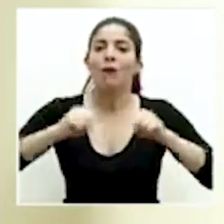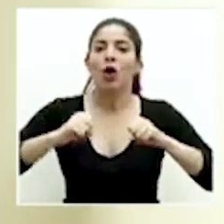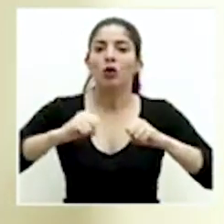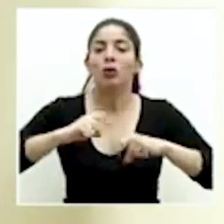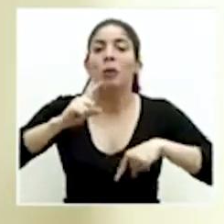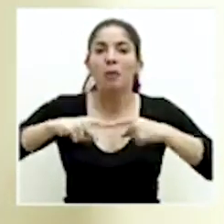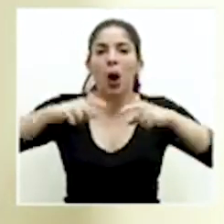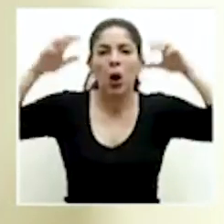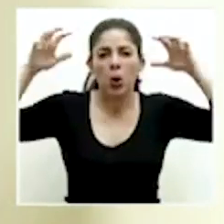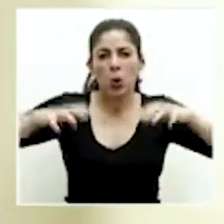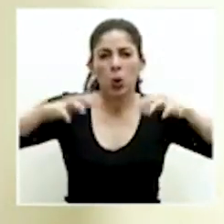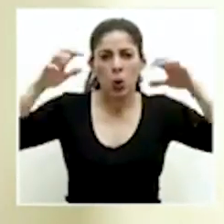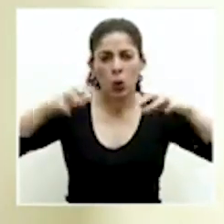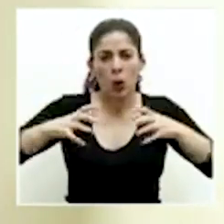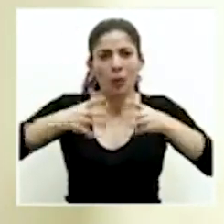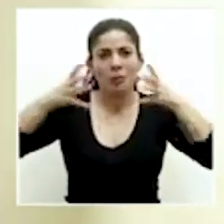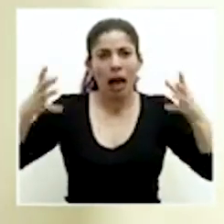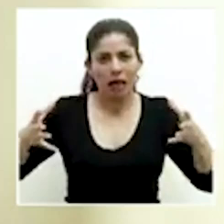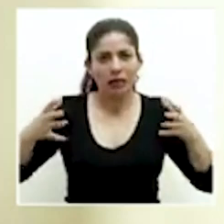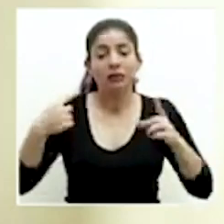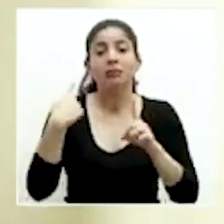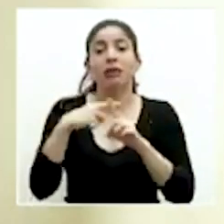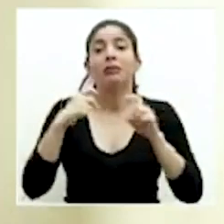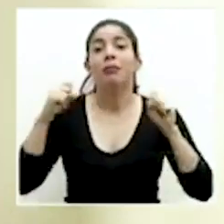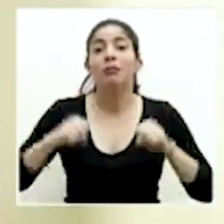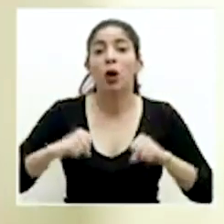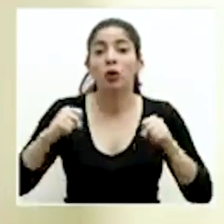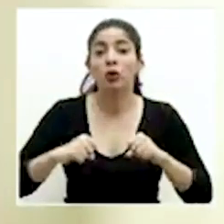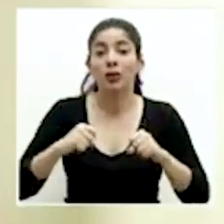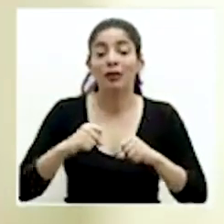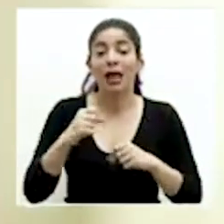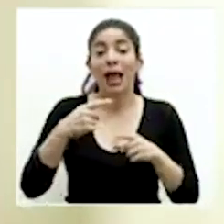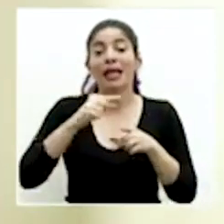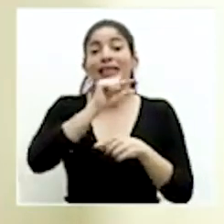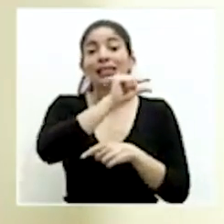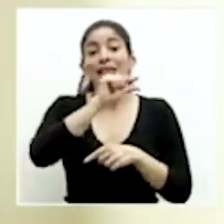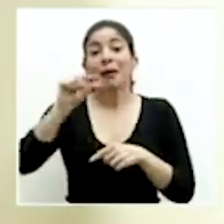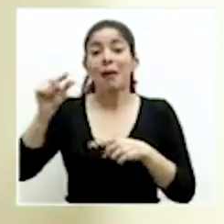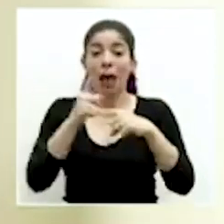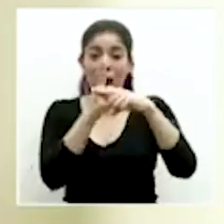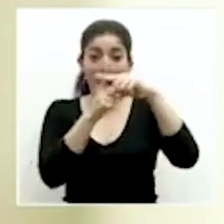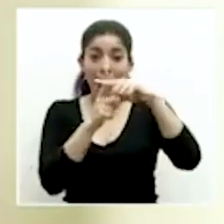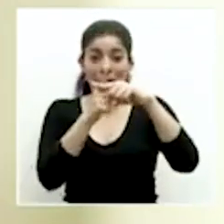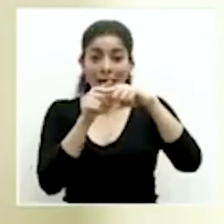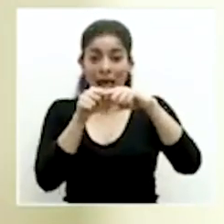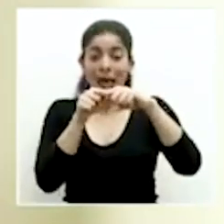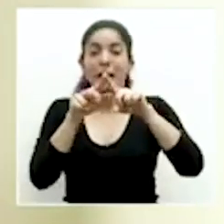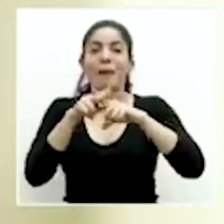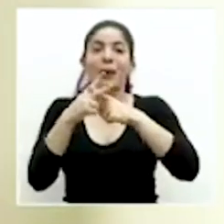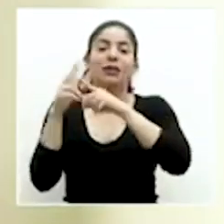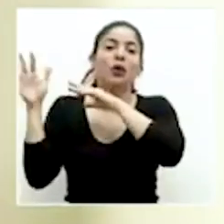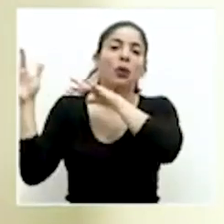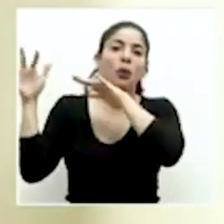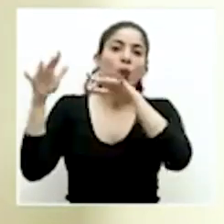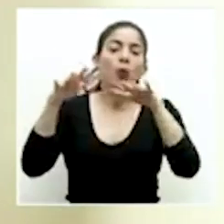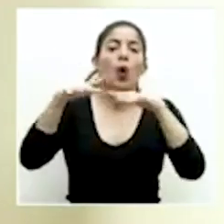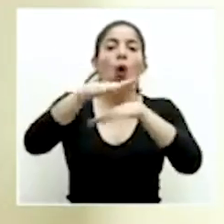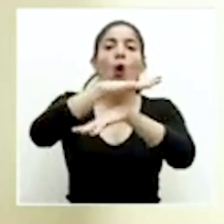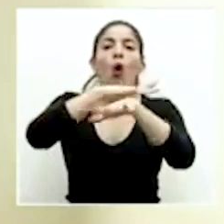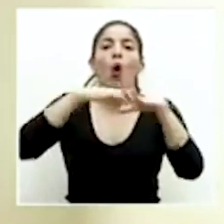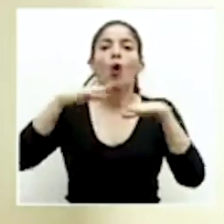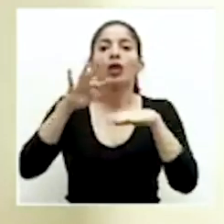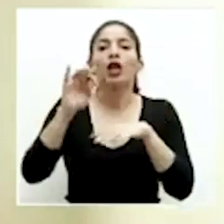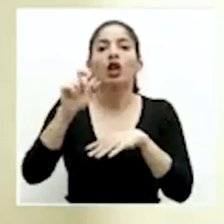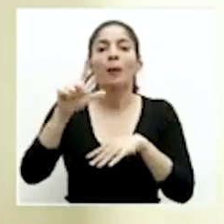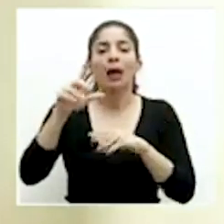aumento en las lluvias y la posibilidad de que a partir de media semana ingrese la onda tropical número uno